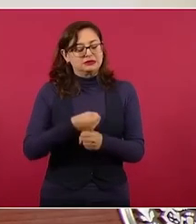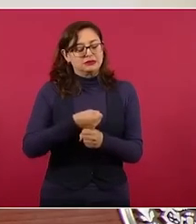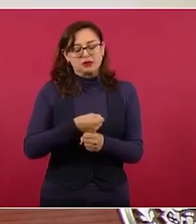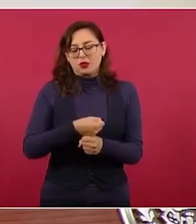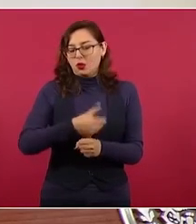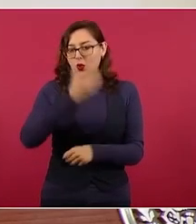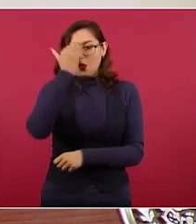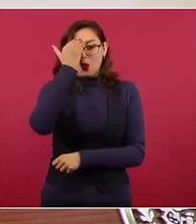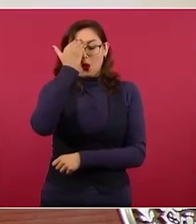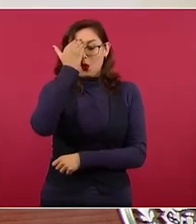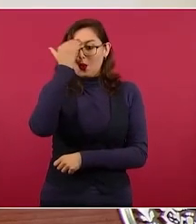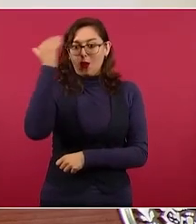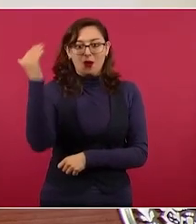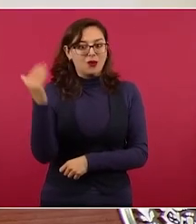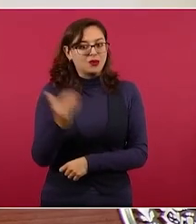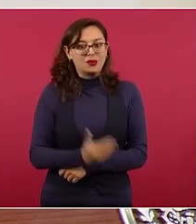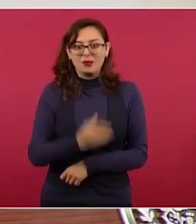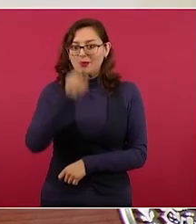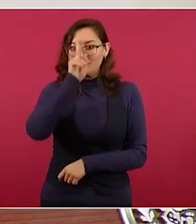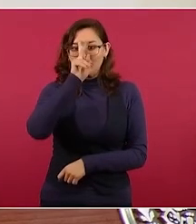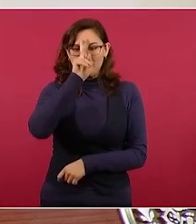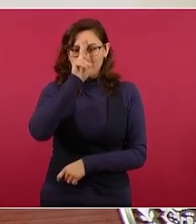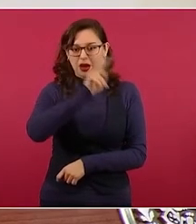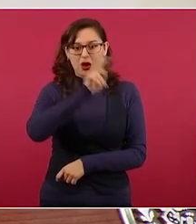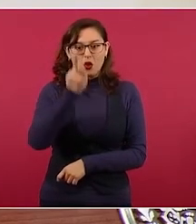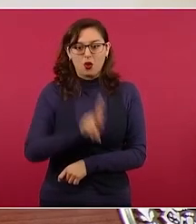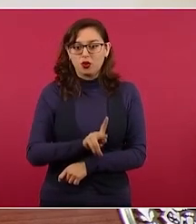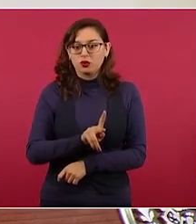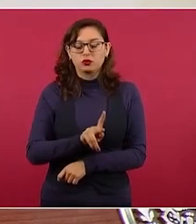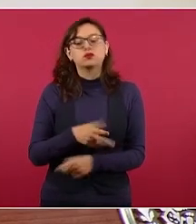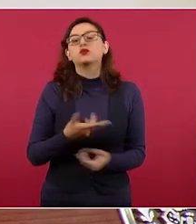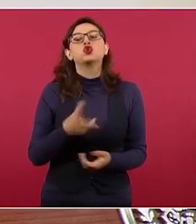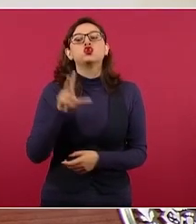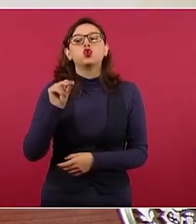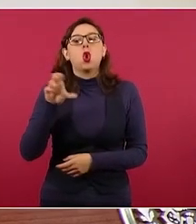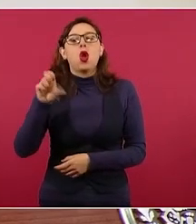periodística, es un juicio